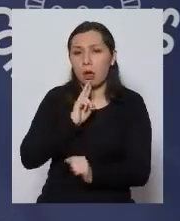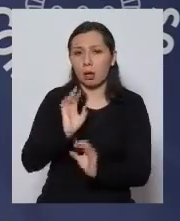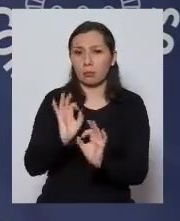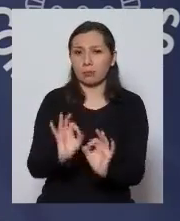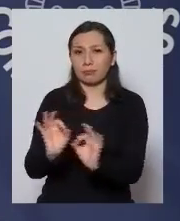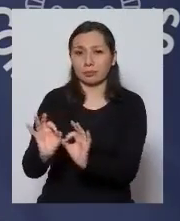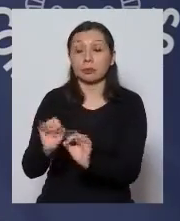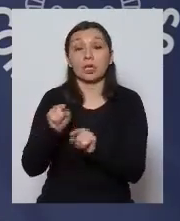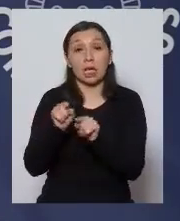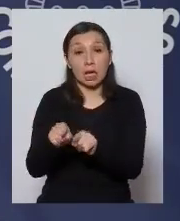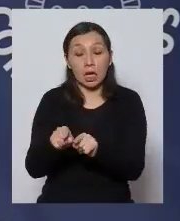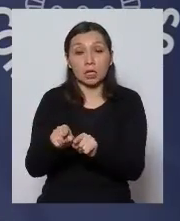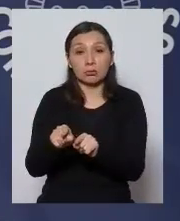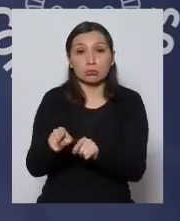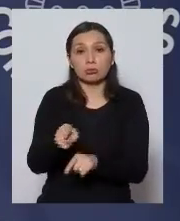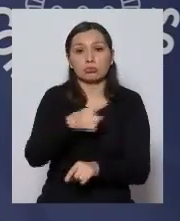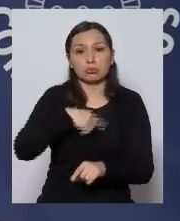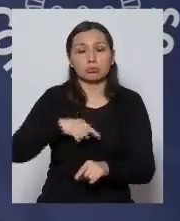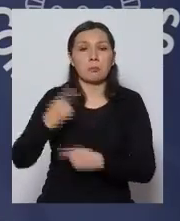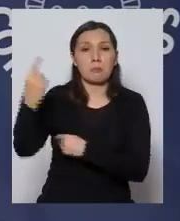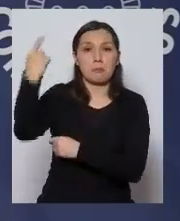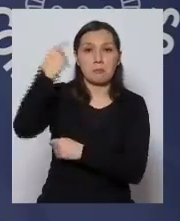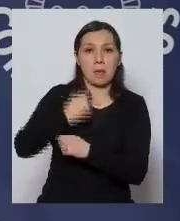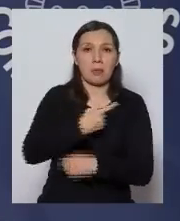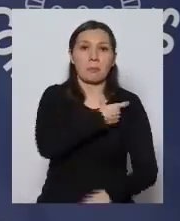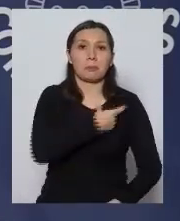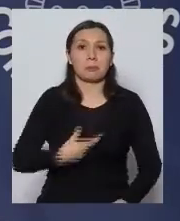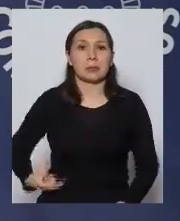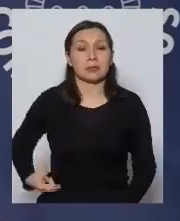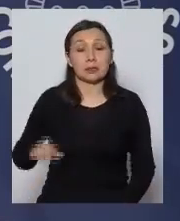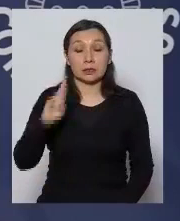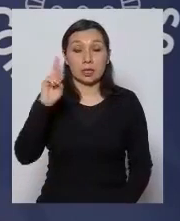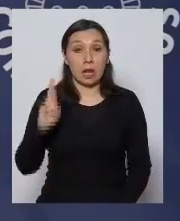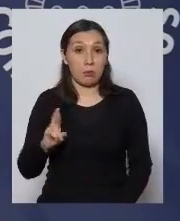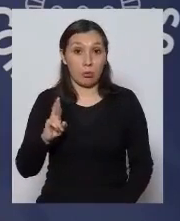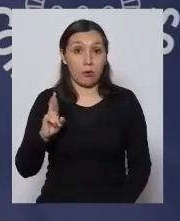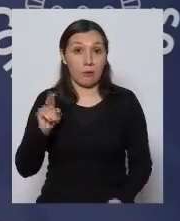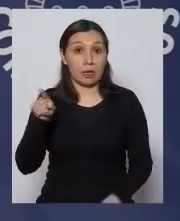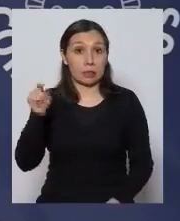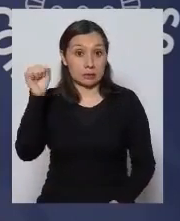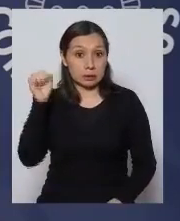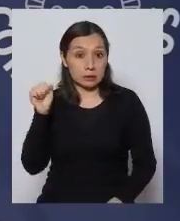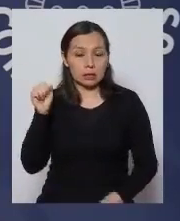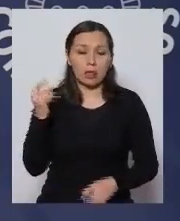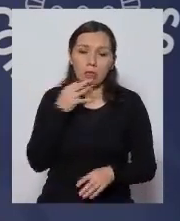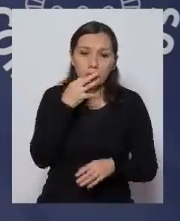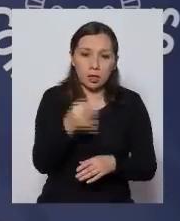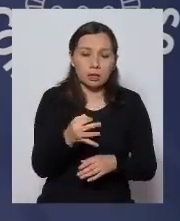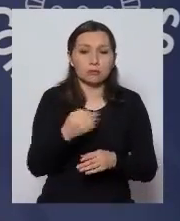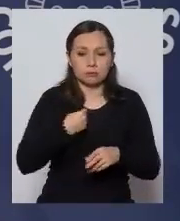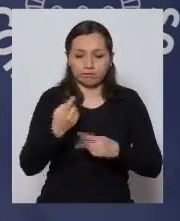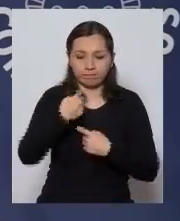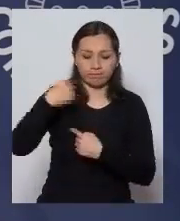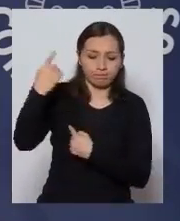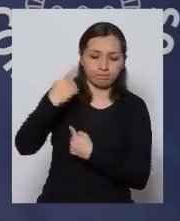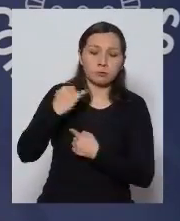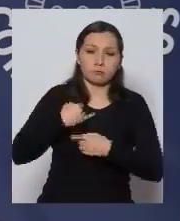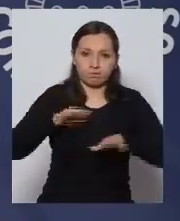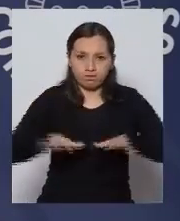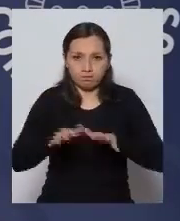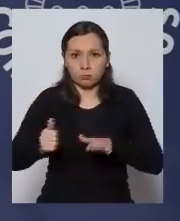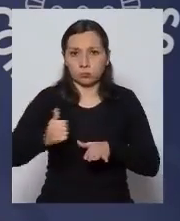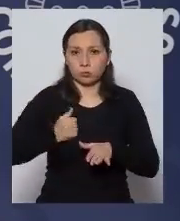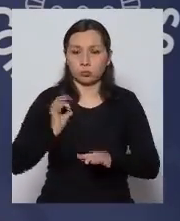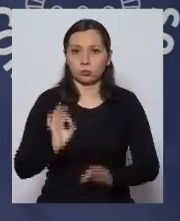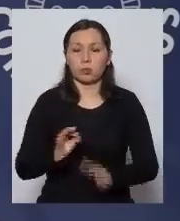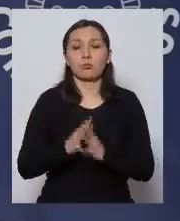adecuadamente y eso es lo que nos ha mandatado el presidente de la república y estamos haciendo en una forma efectiva